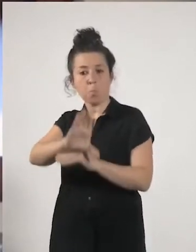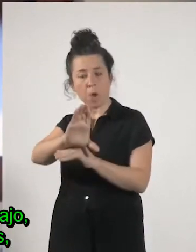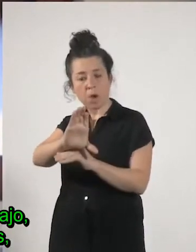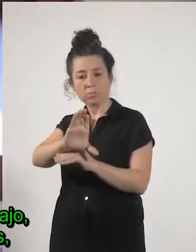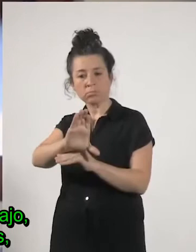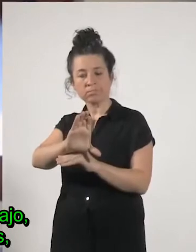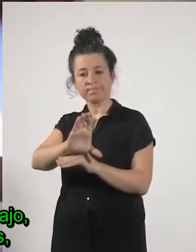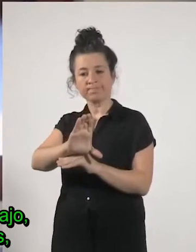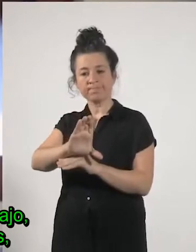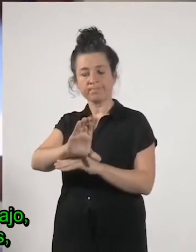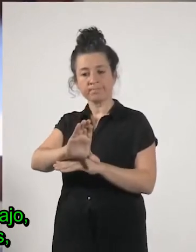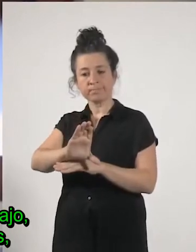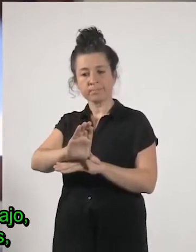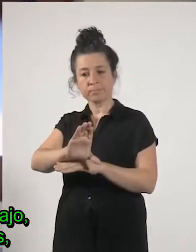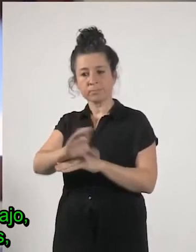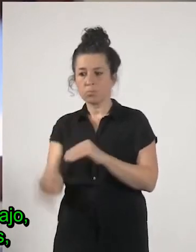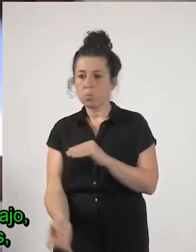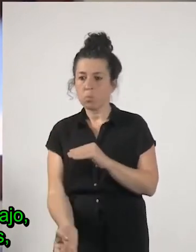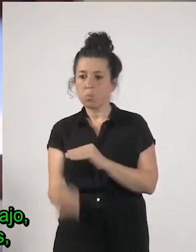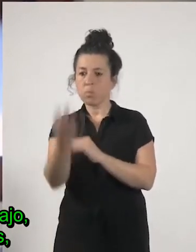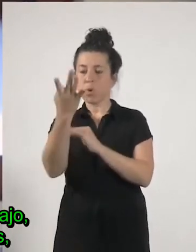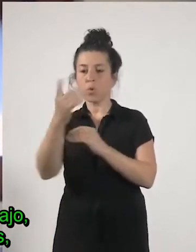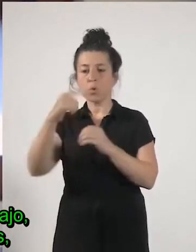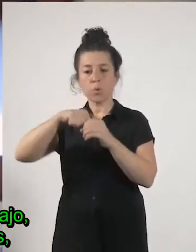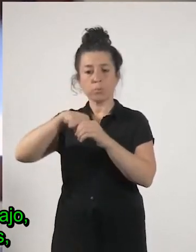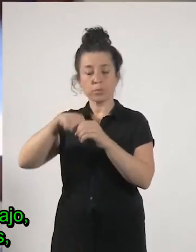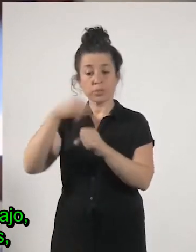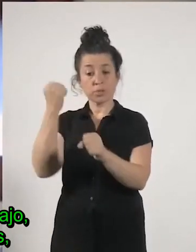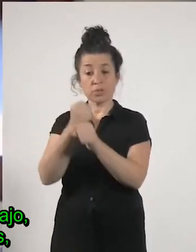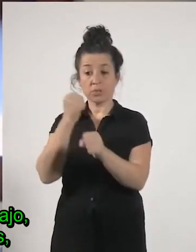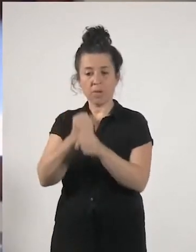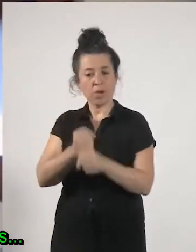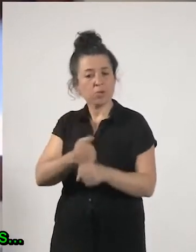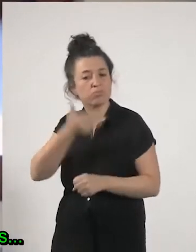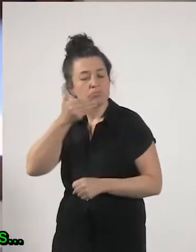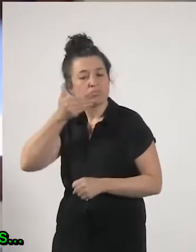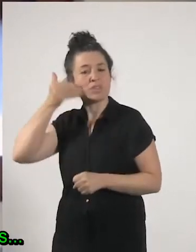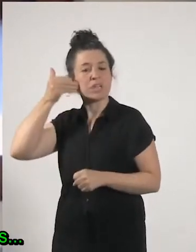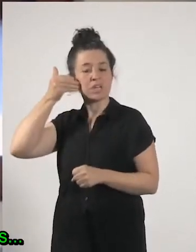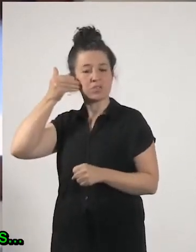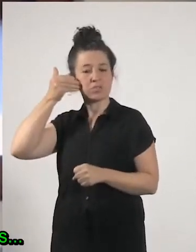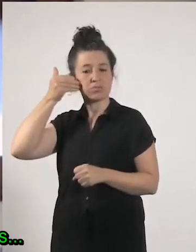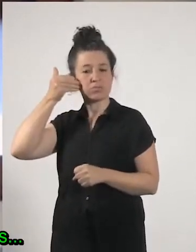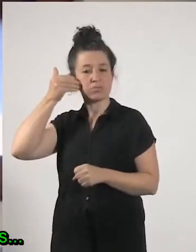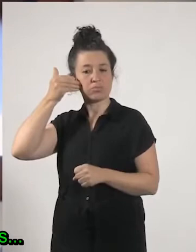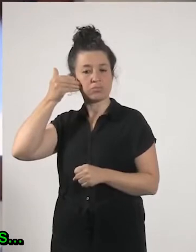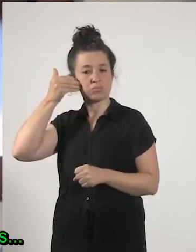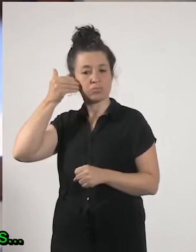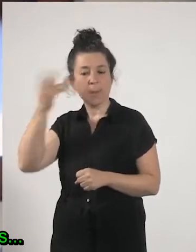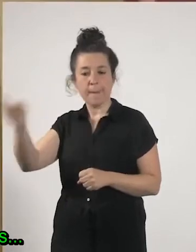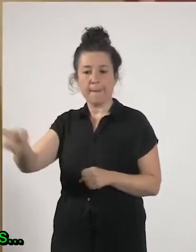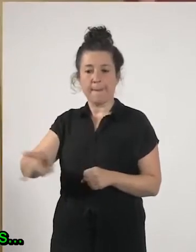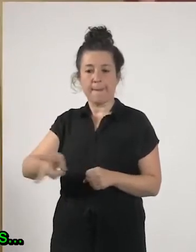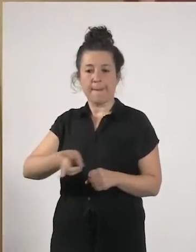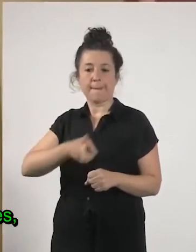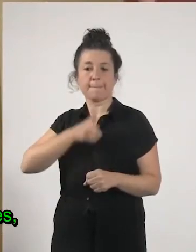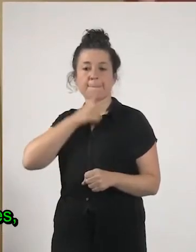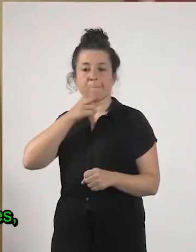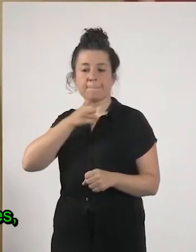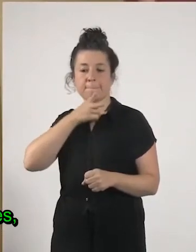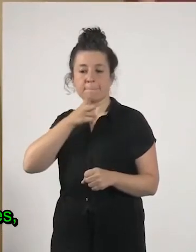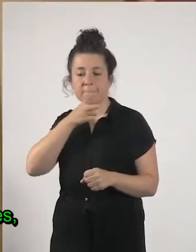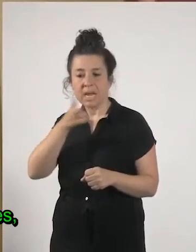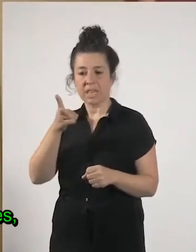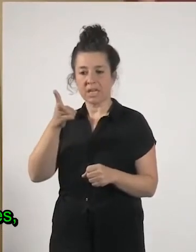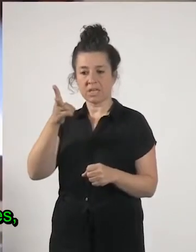se crearían muchos puestos de trabajo muchos puestos de trabajo dignos que sean verdes no deslocalizables bueno